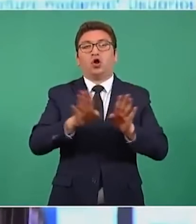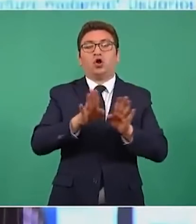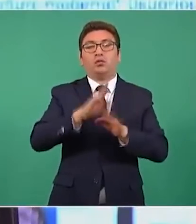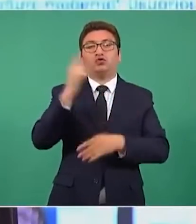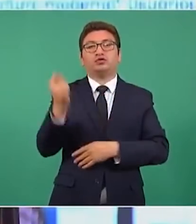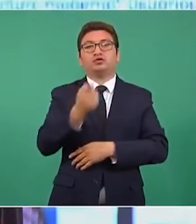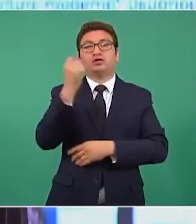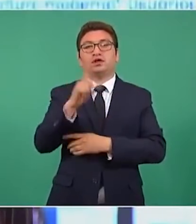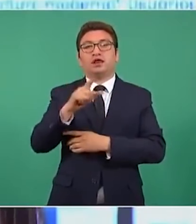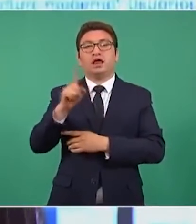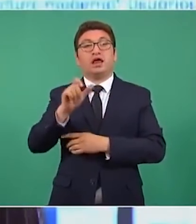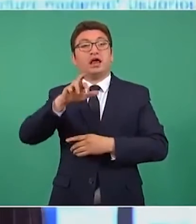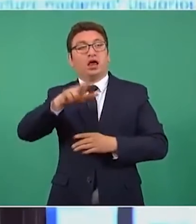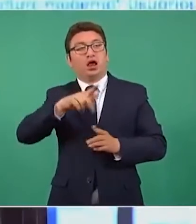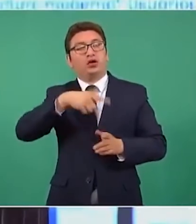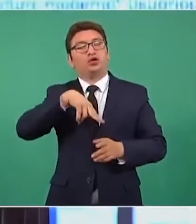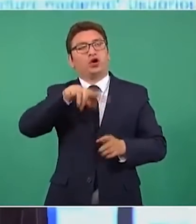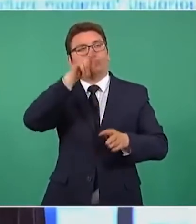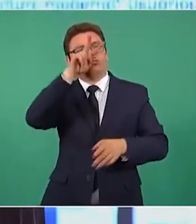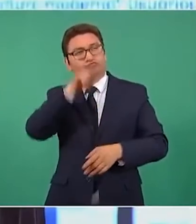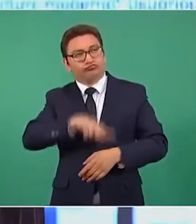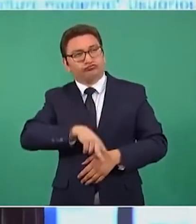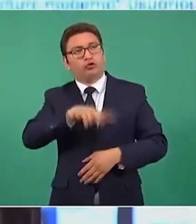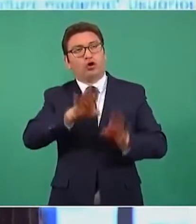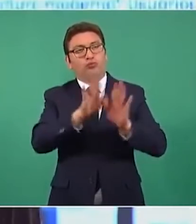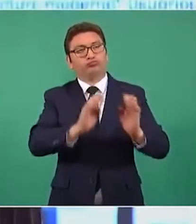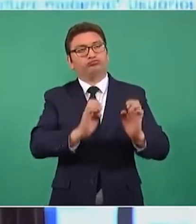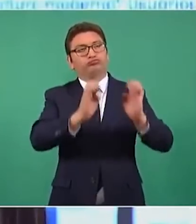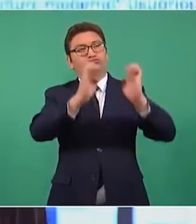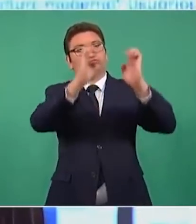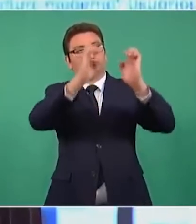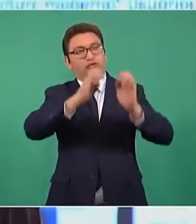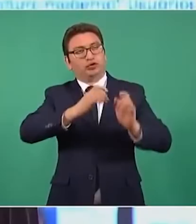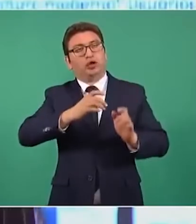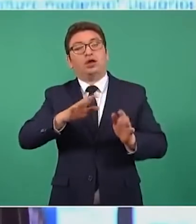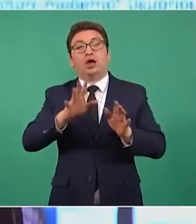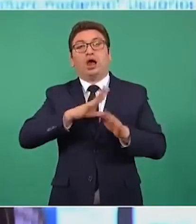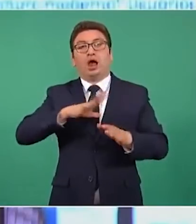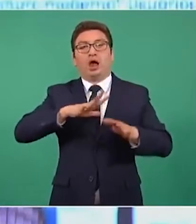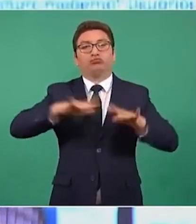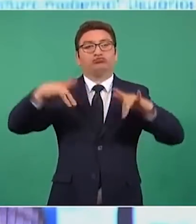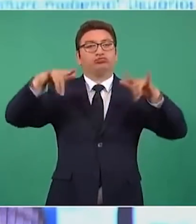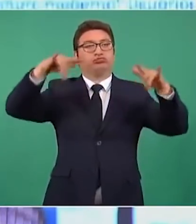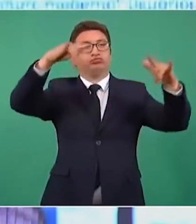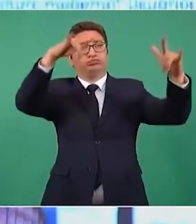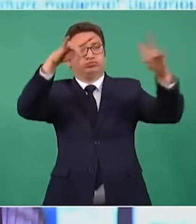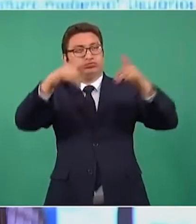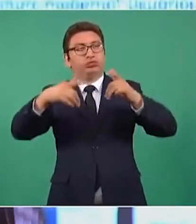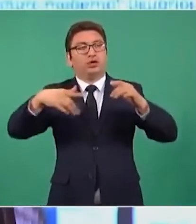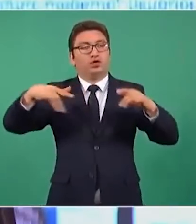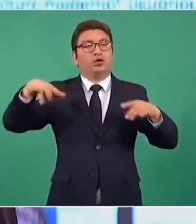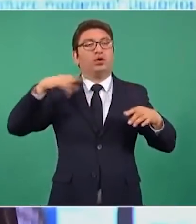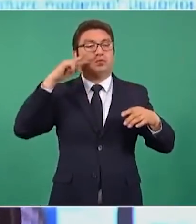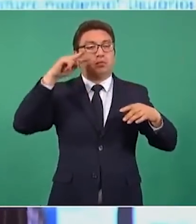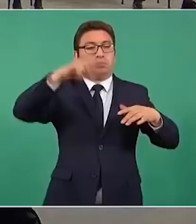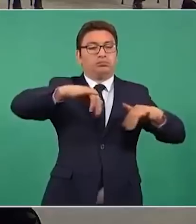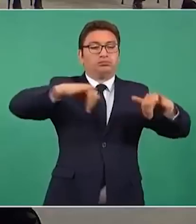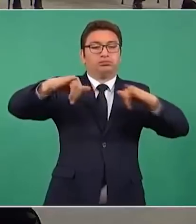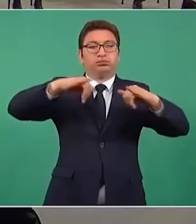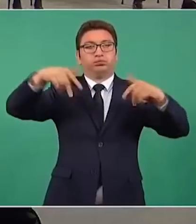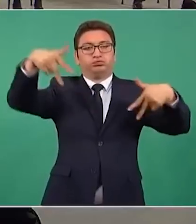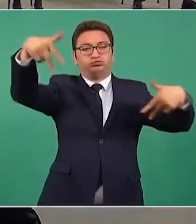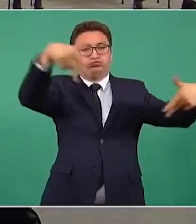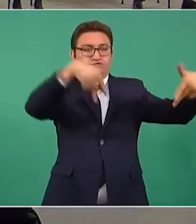y seguimiento fotogramétrico mediante el empleo de drones, lo que permitió crear un mapa de